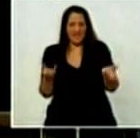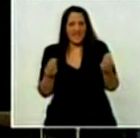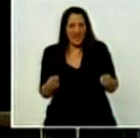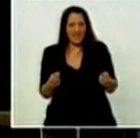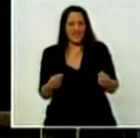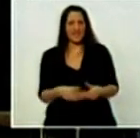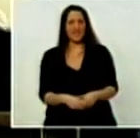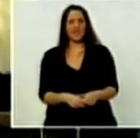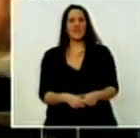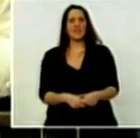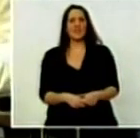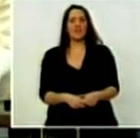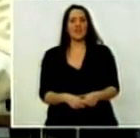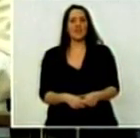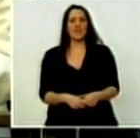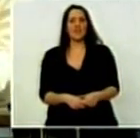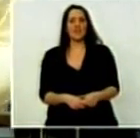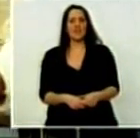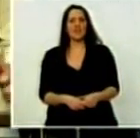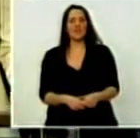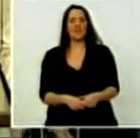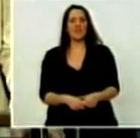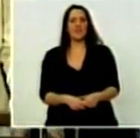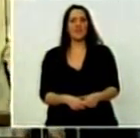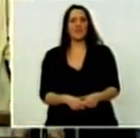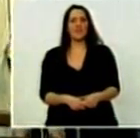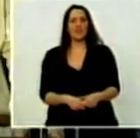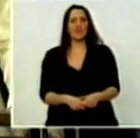compatriotas,